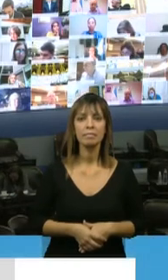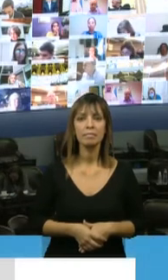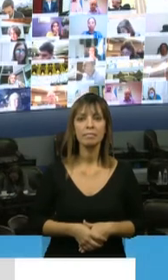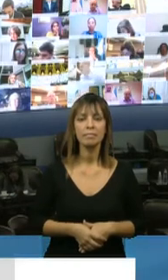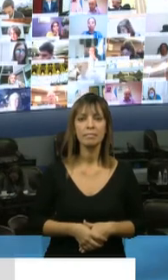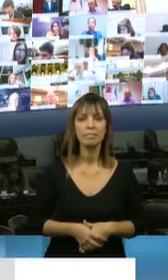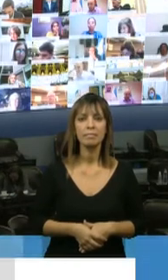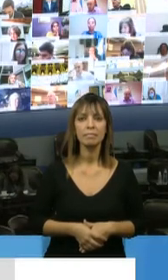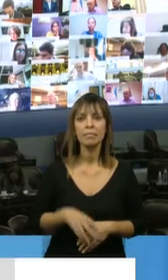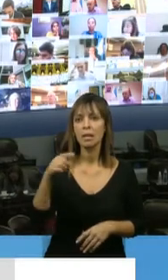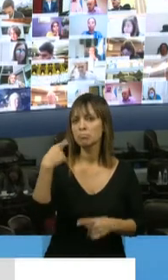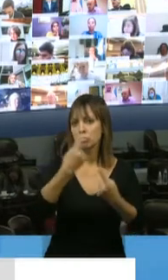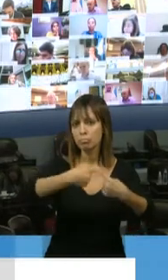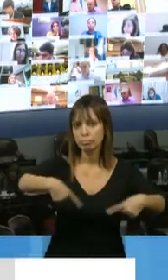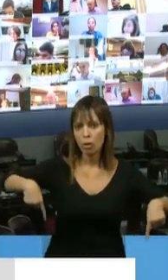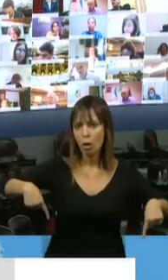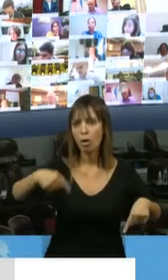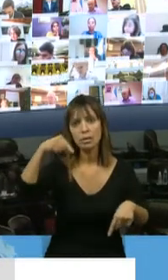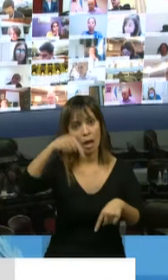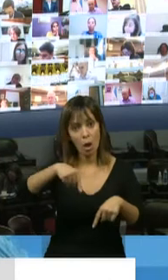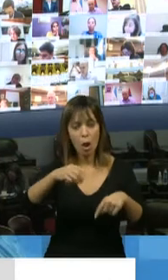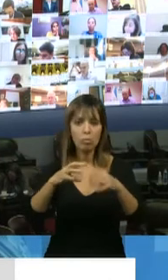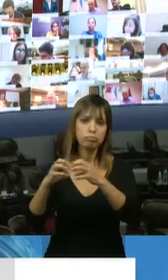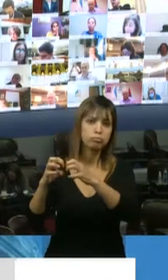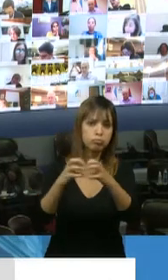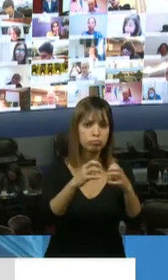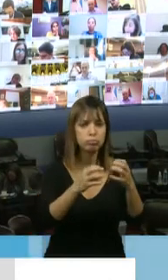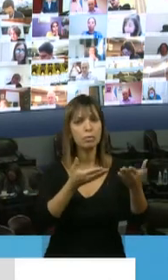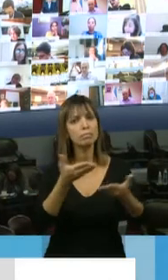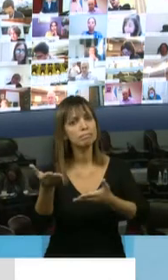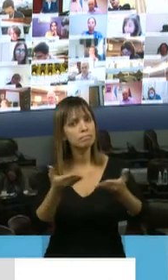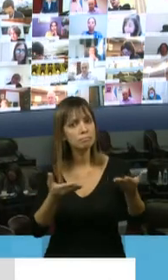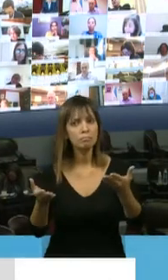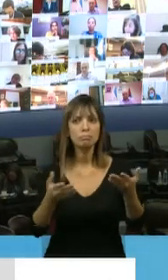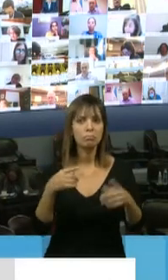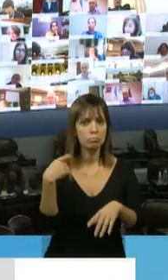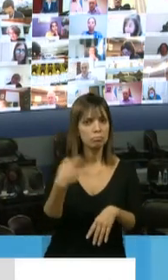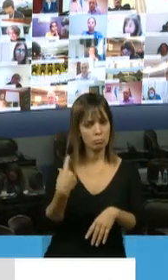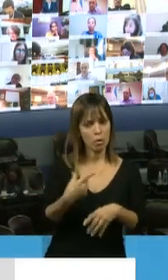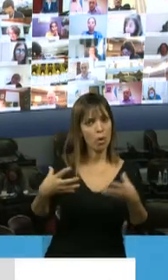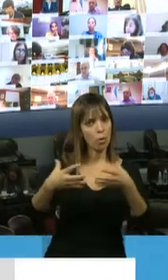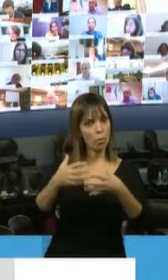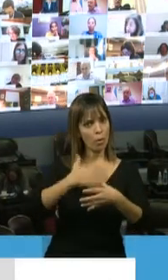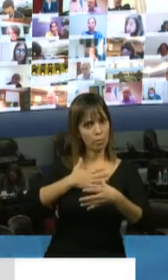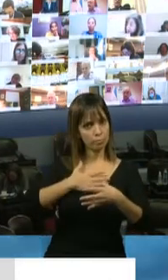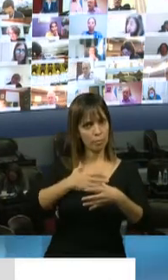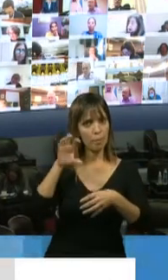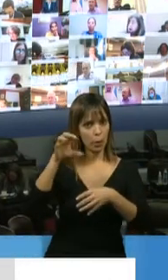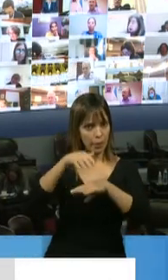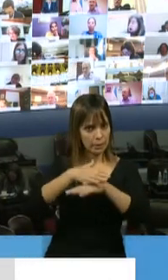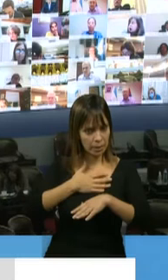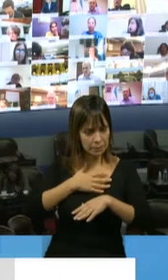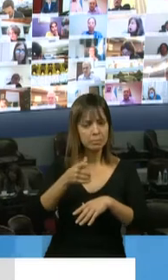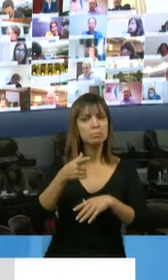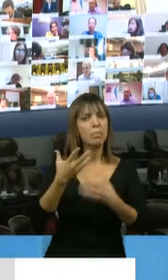hoy vamos a tratar estamos de acuerdo desde nuestro frente provincial, vamos a